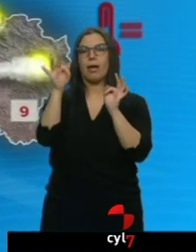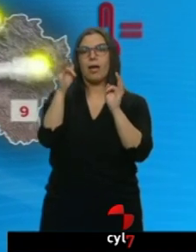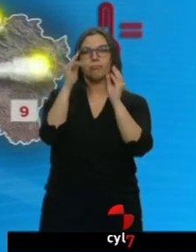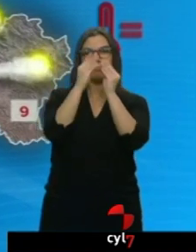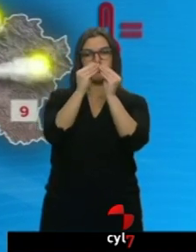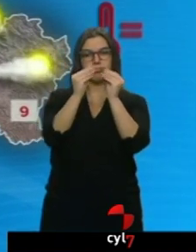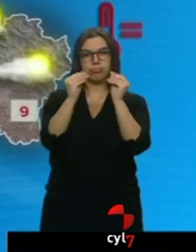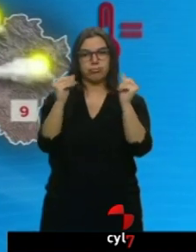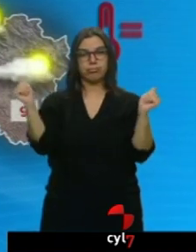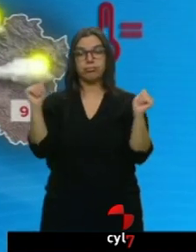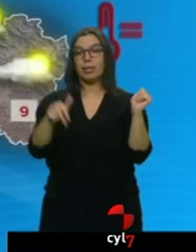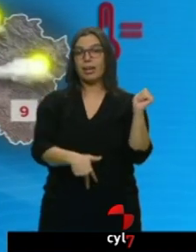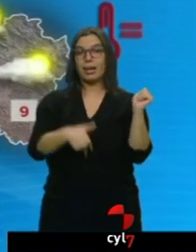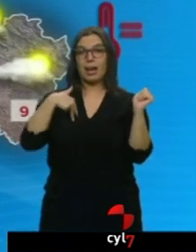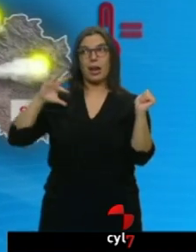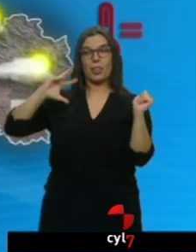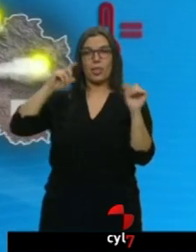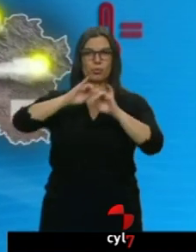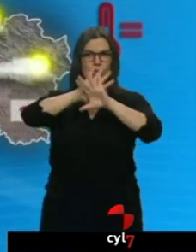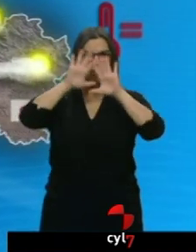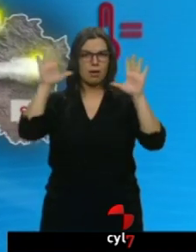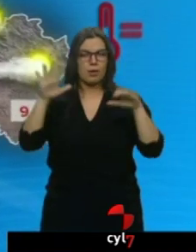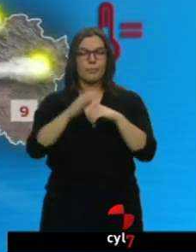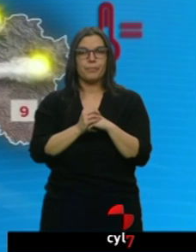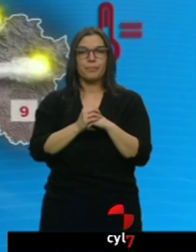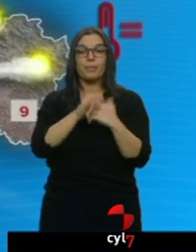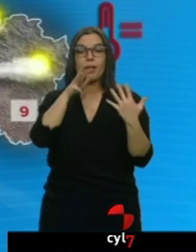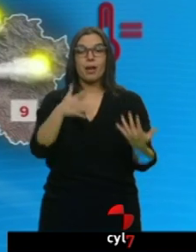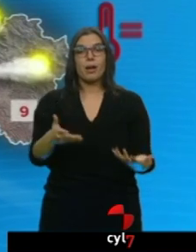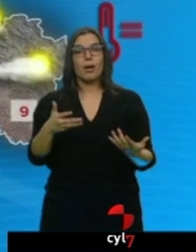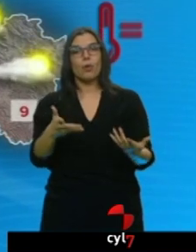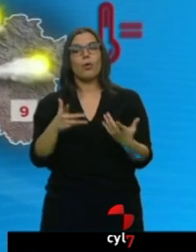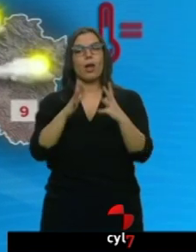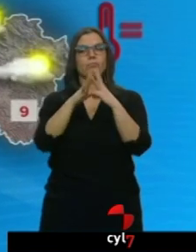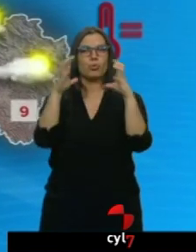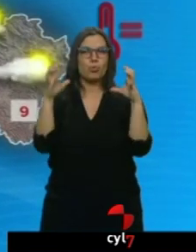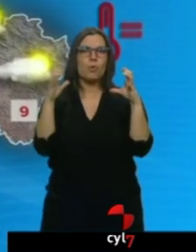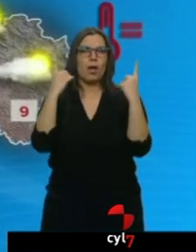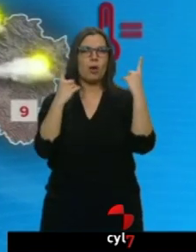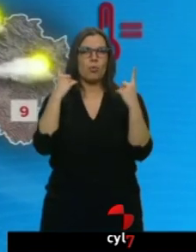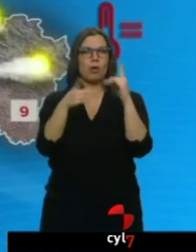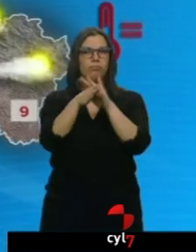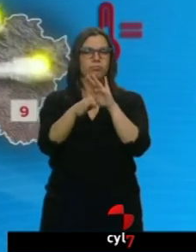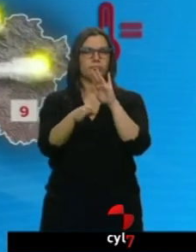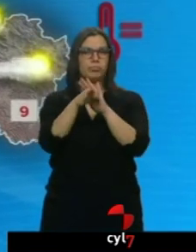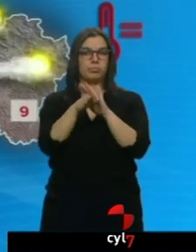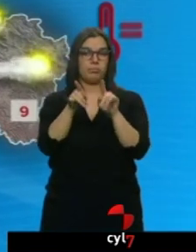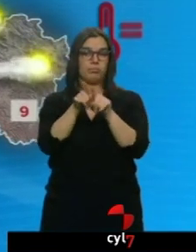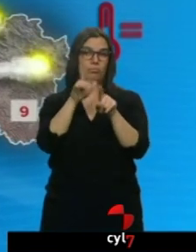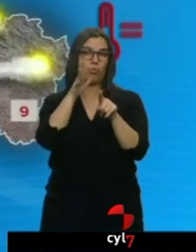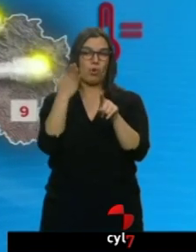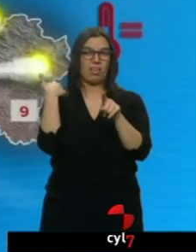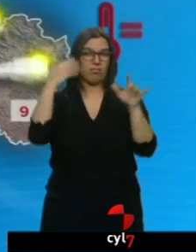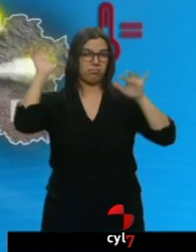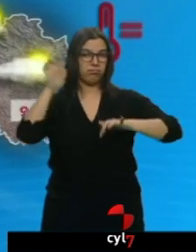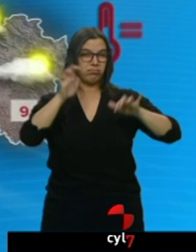prácticamente despejado. Todavía a estas horas tenemos esas nubes residuales del frente que nos afectó ayer y que están dejando pequeños chubascos en